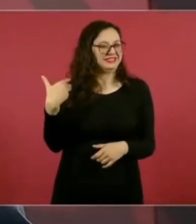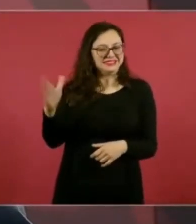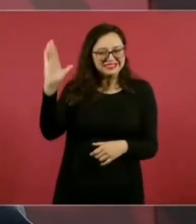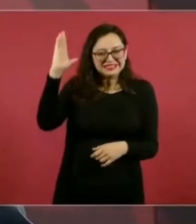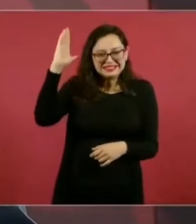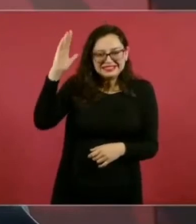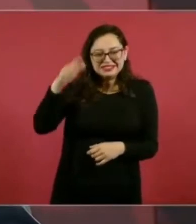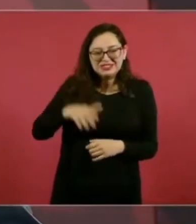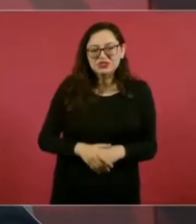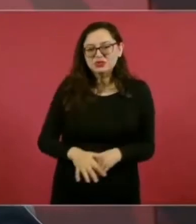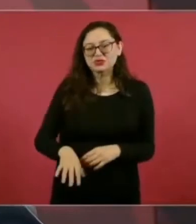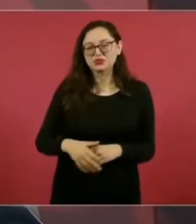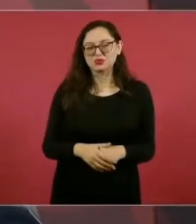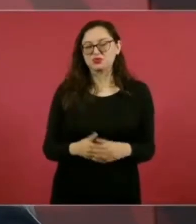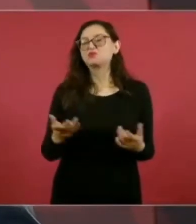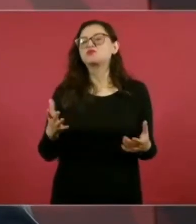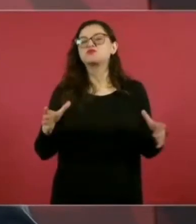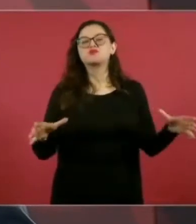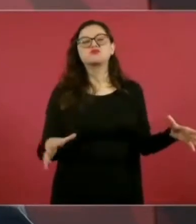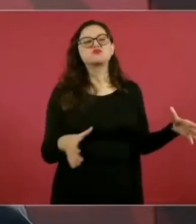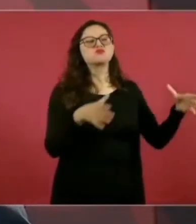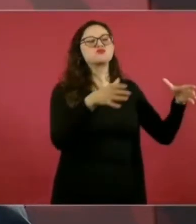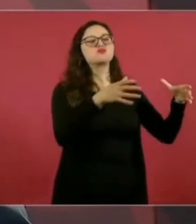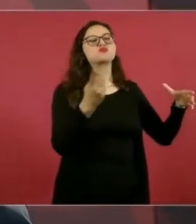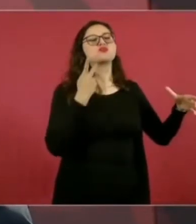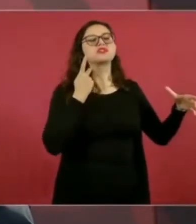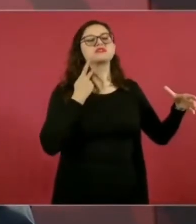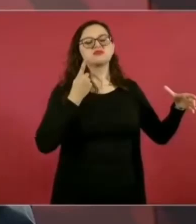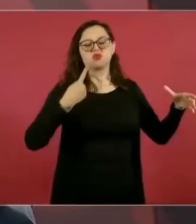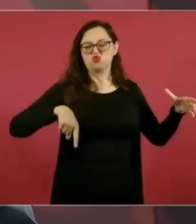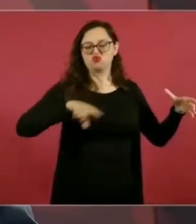y la política es asunto de los políticos.